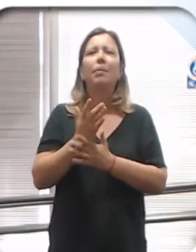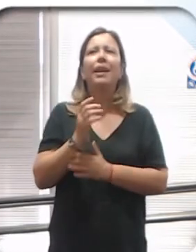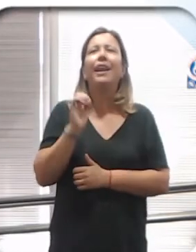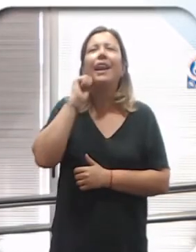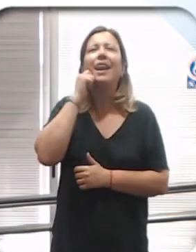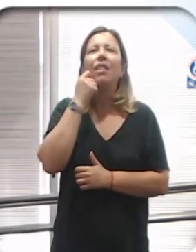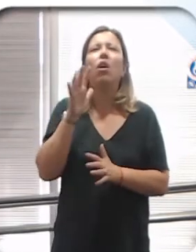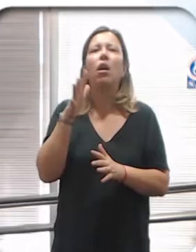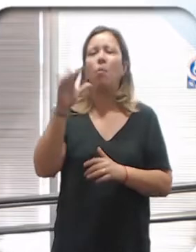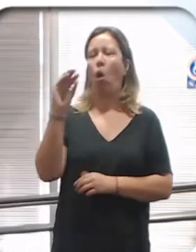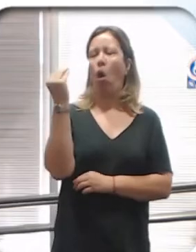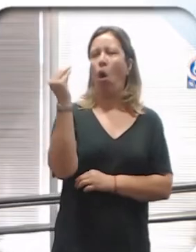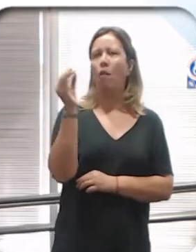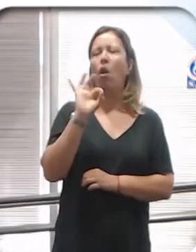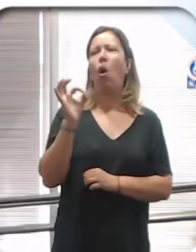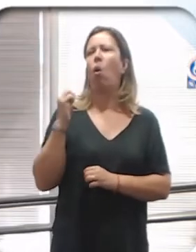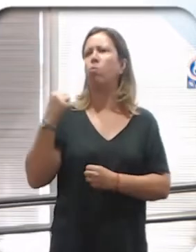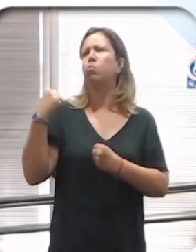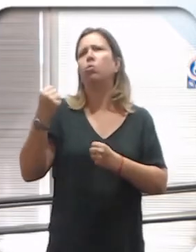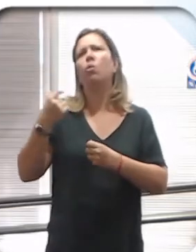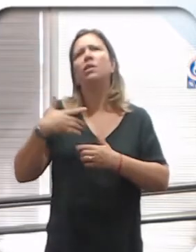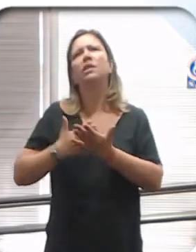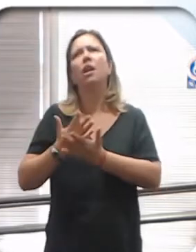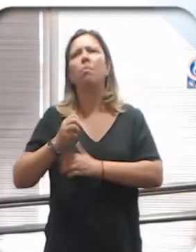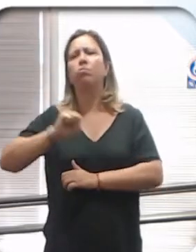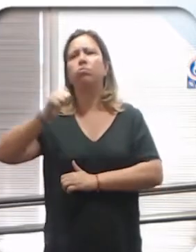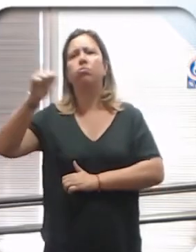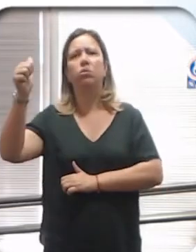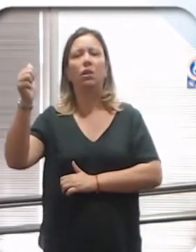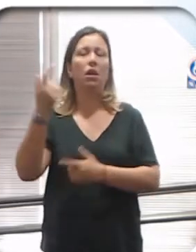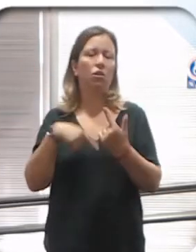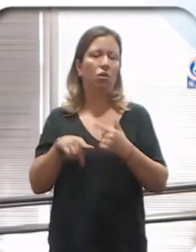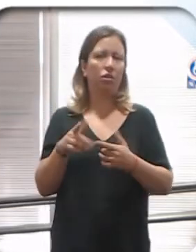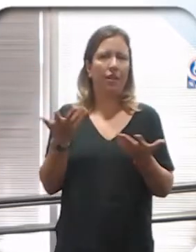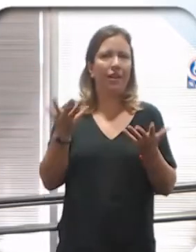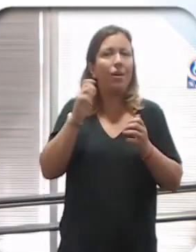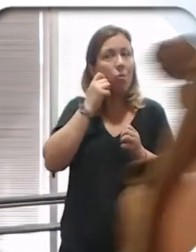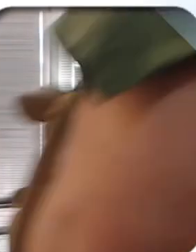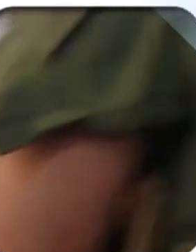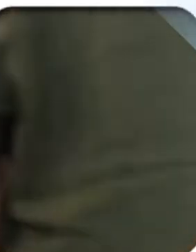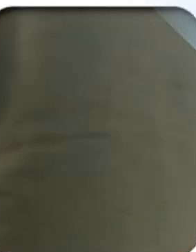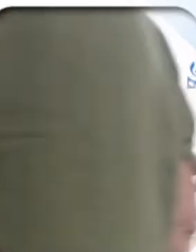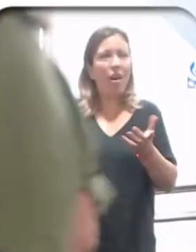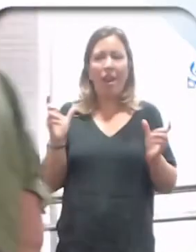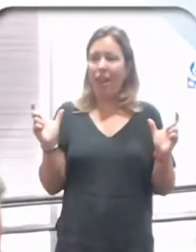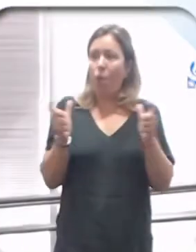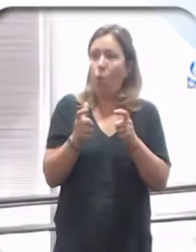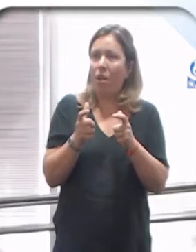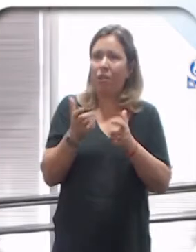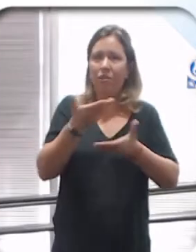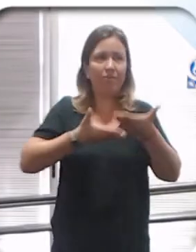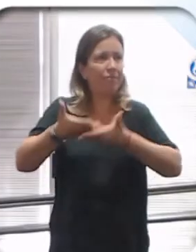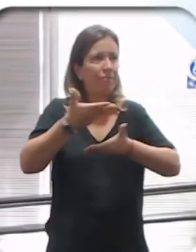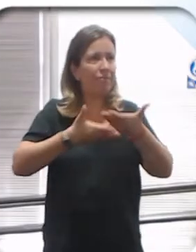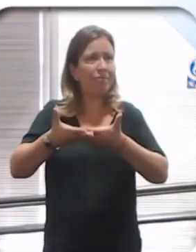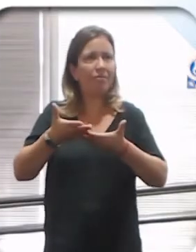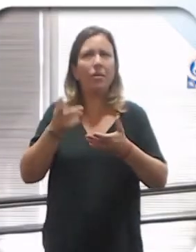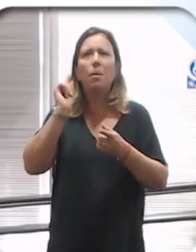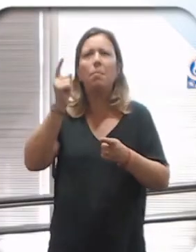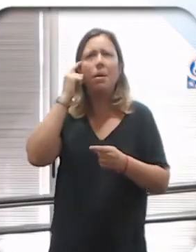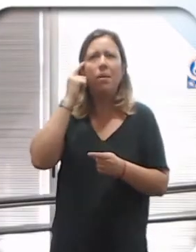lindos son jóvenes y los exitosos. Y por eso está buenísimo que se den en realidad este tipo de encuentros en donde podamos